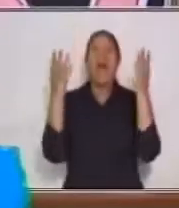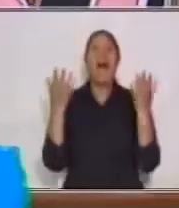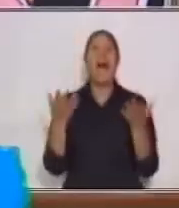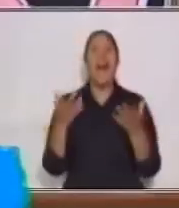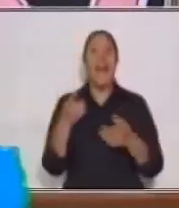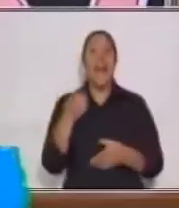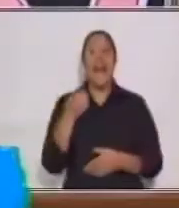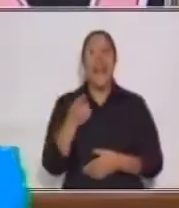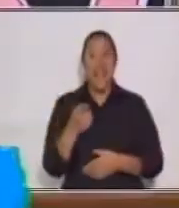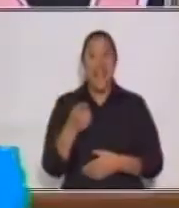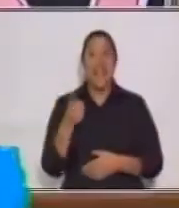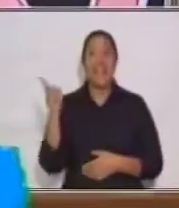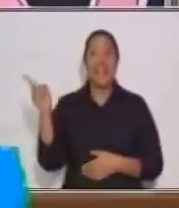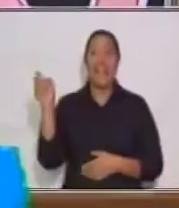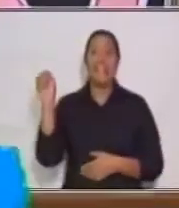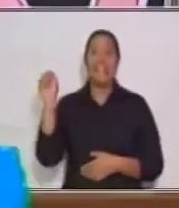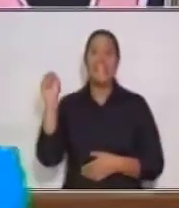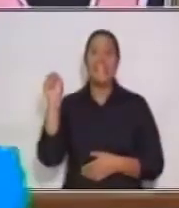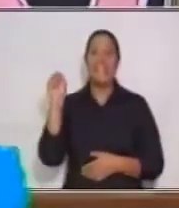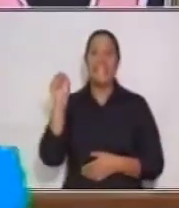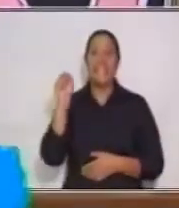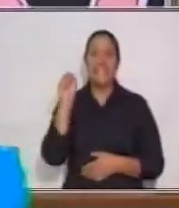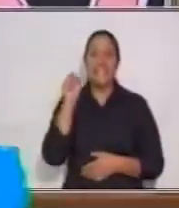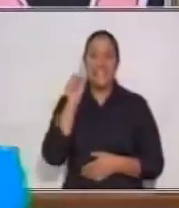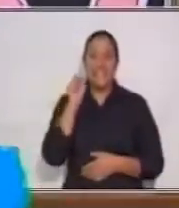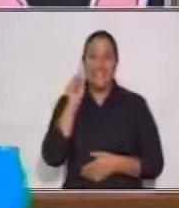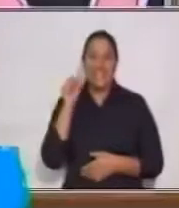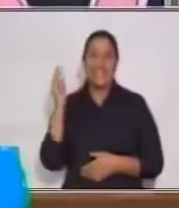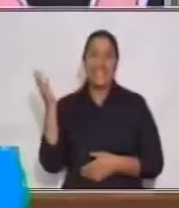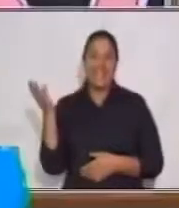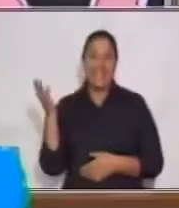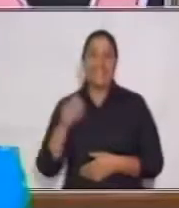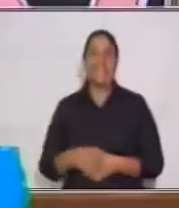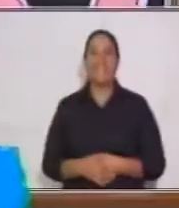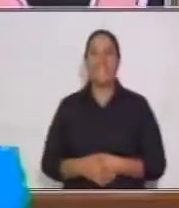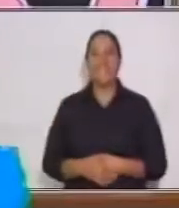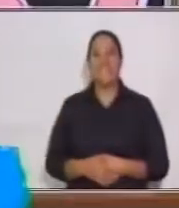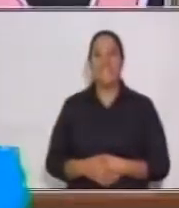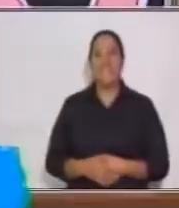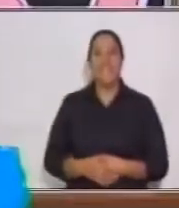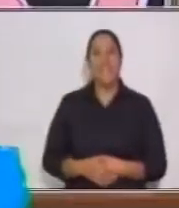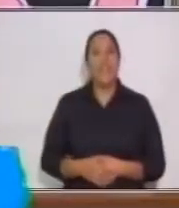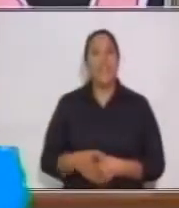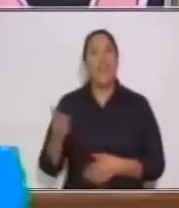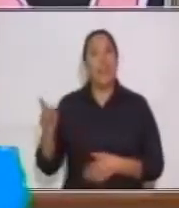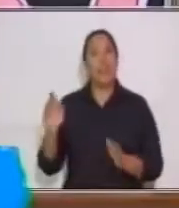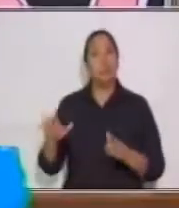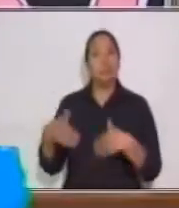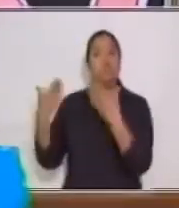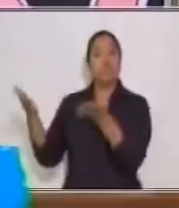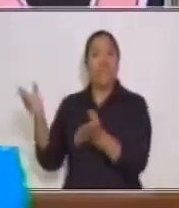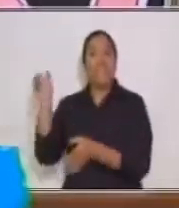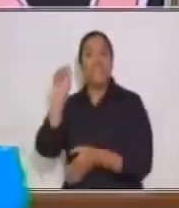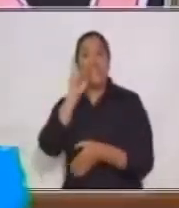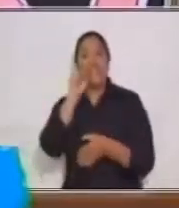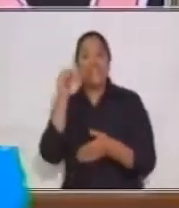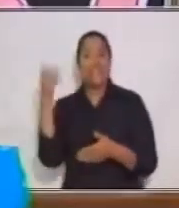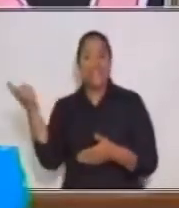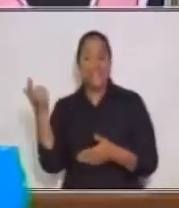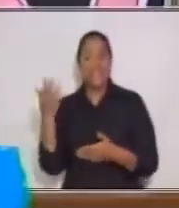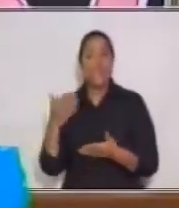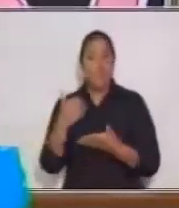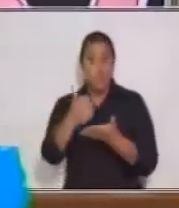algo muy nutritivo. ¿Verdad que sí? Bueno, entonces le vamos a dar a comer zanahorias. ¿Qué les parece? ¿Me ayudan?